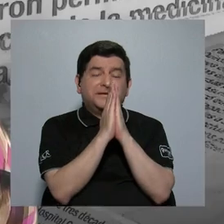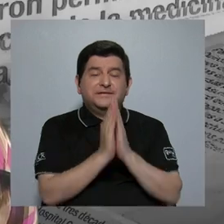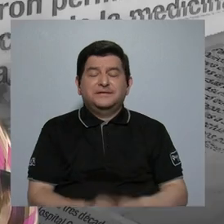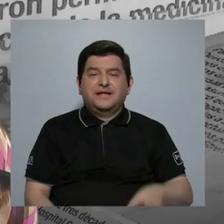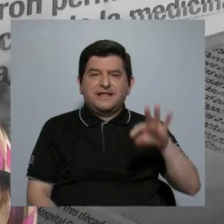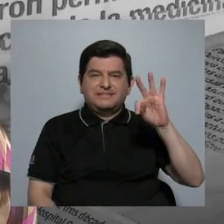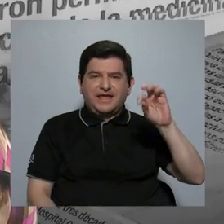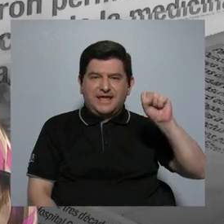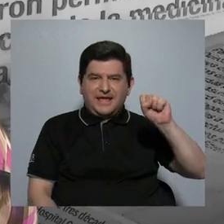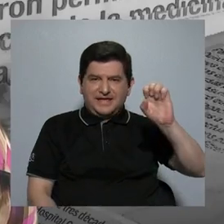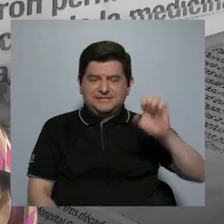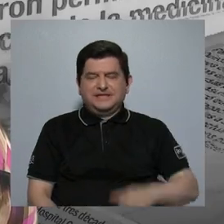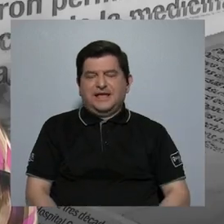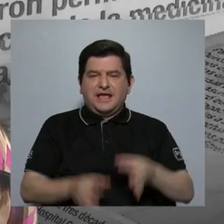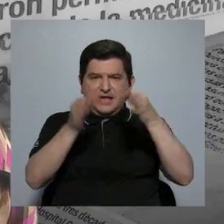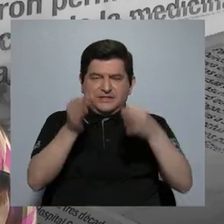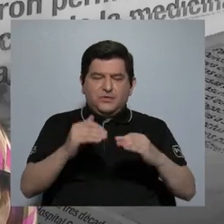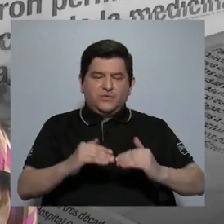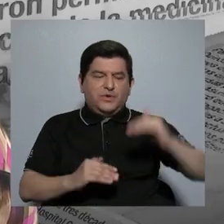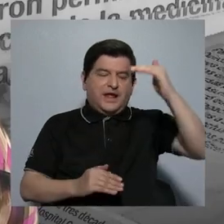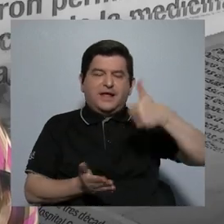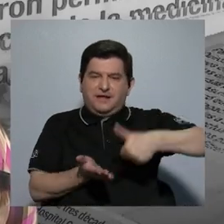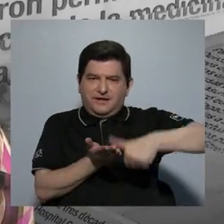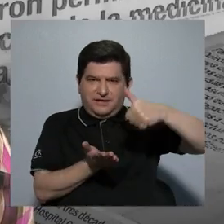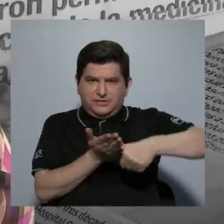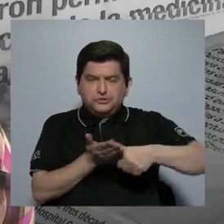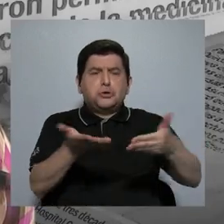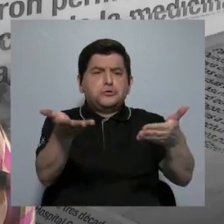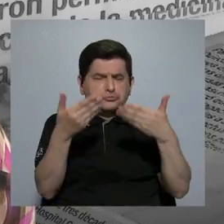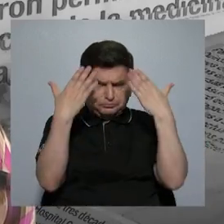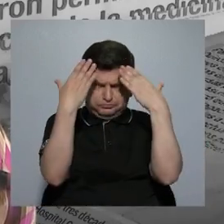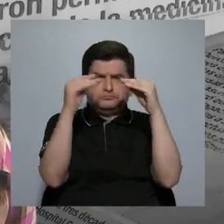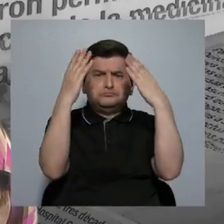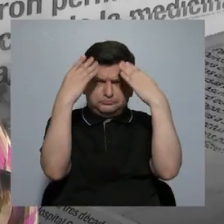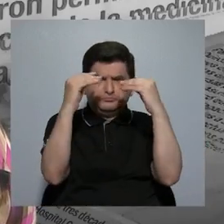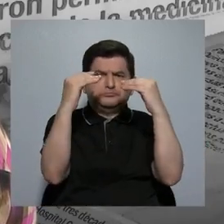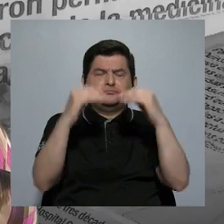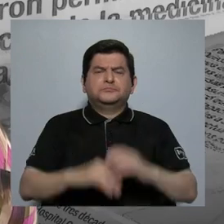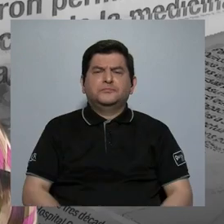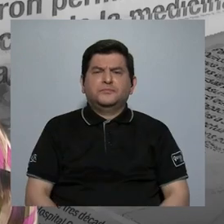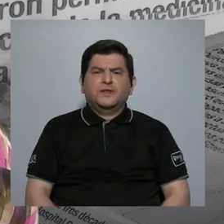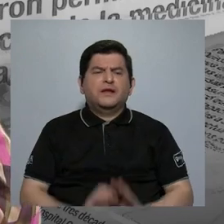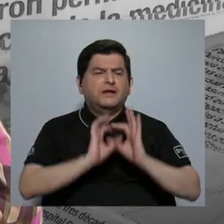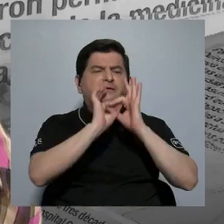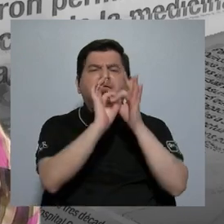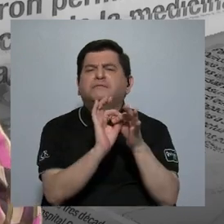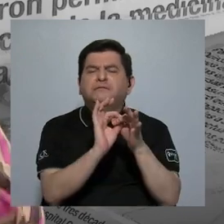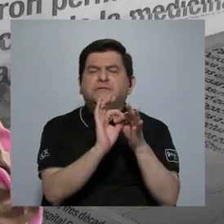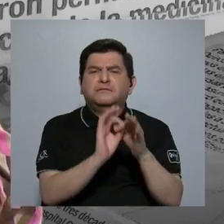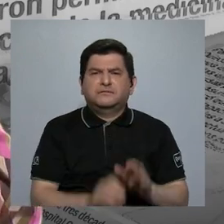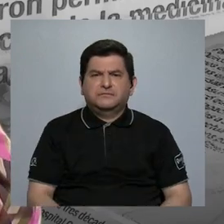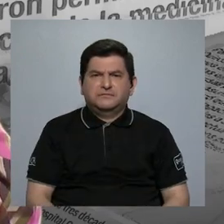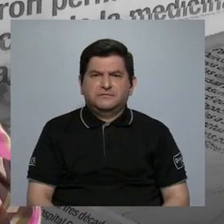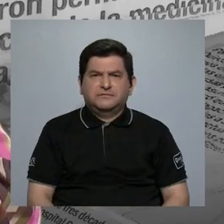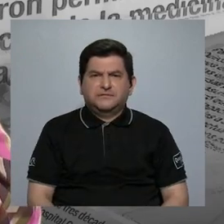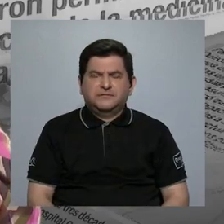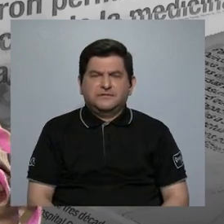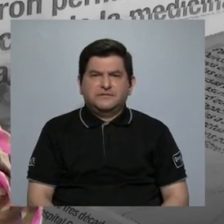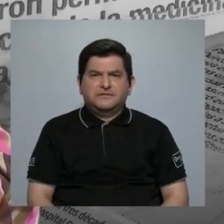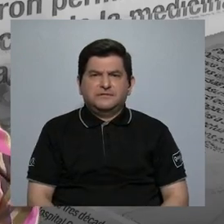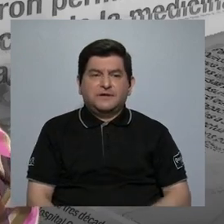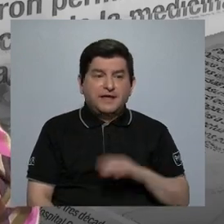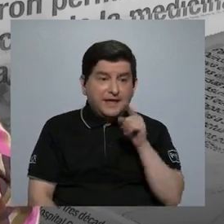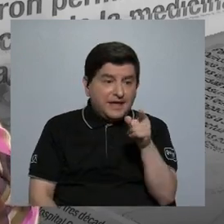solicitud al Tribunal Supremo de Elecciones, que nos brindó toda la información sobre cuál es,